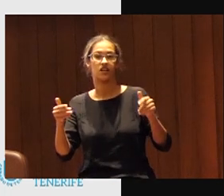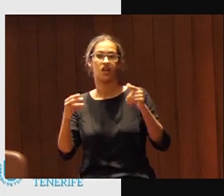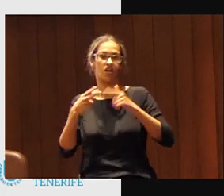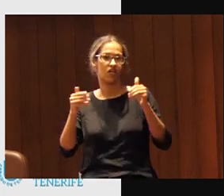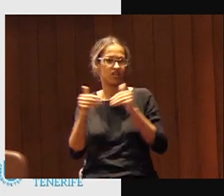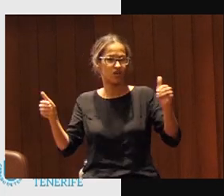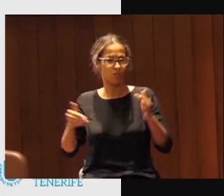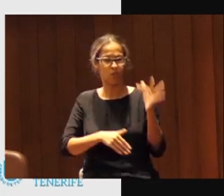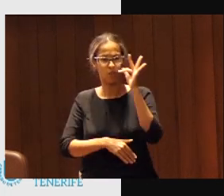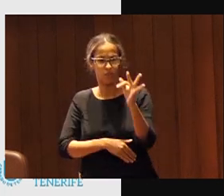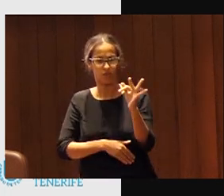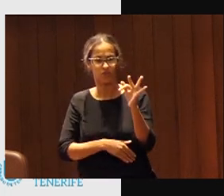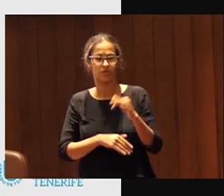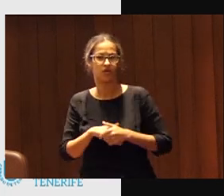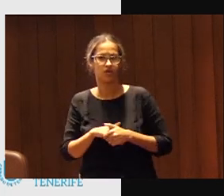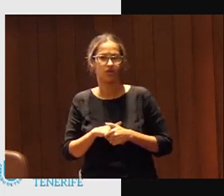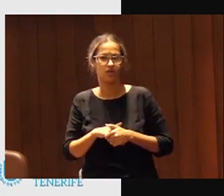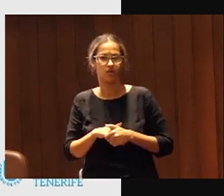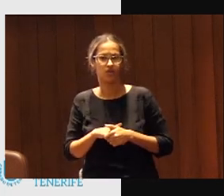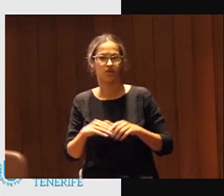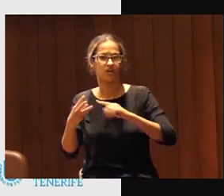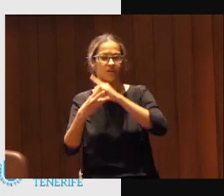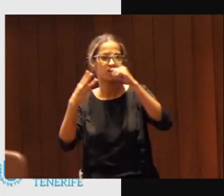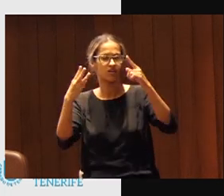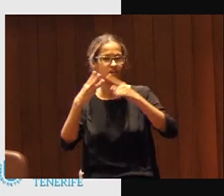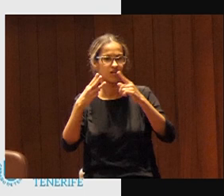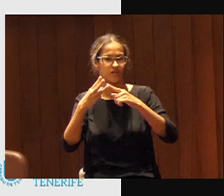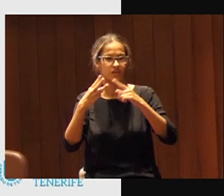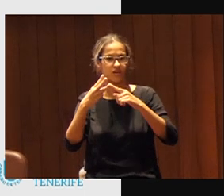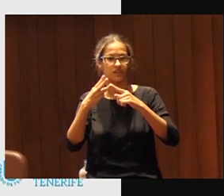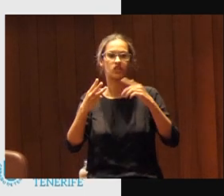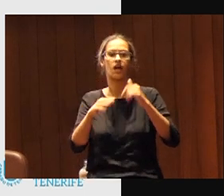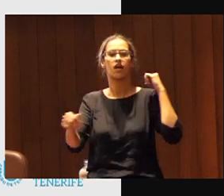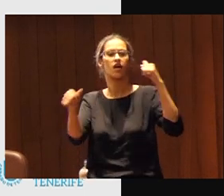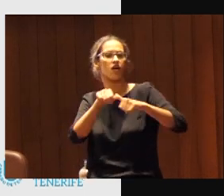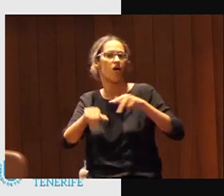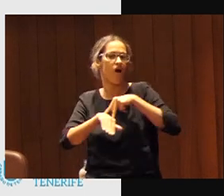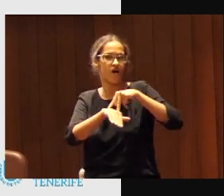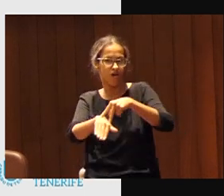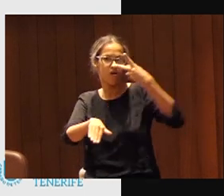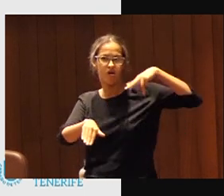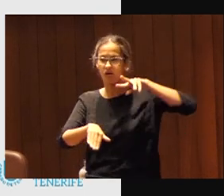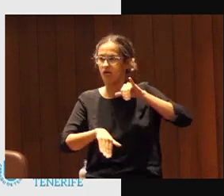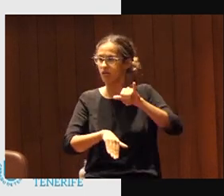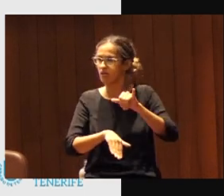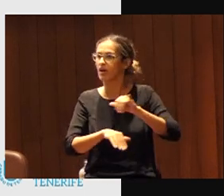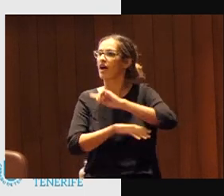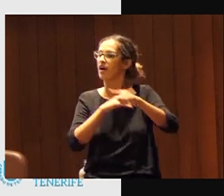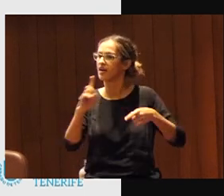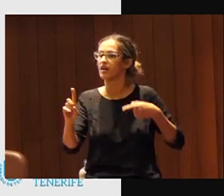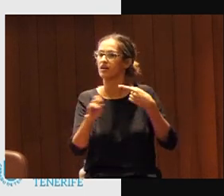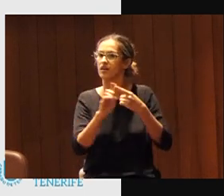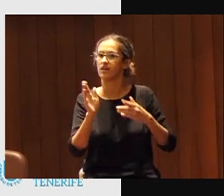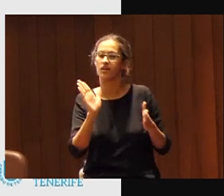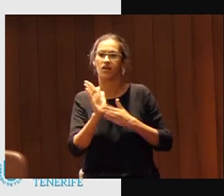y para las para la tecnificación para los que ya llevaban años en el surf y manifestaban sentir